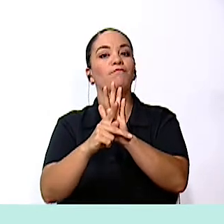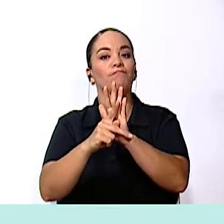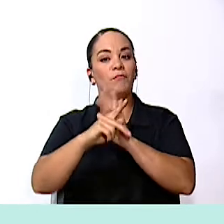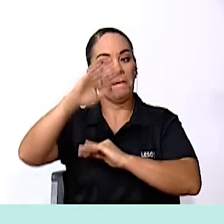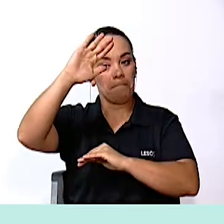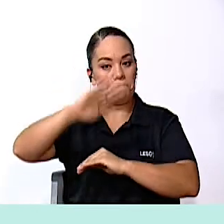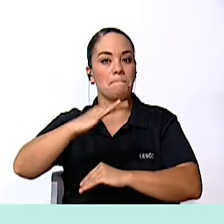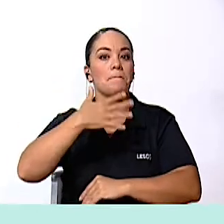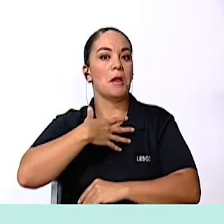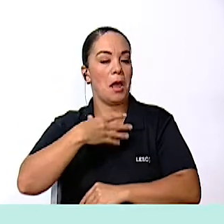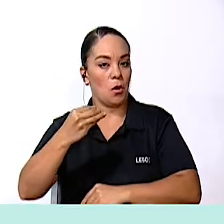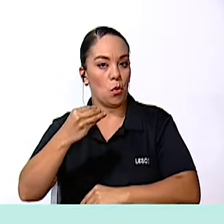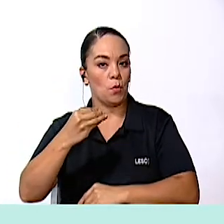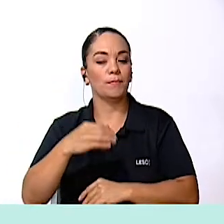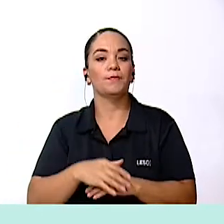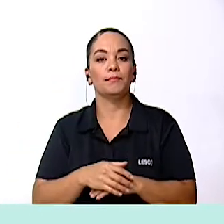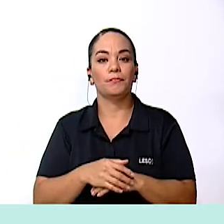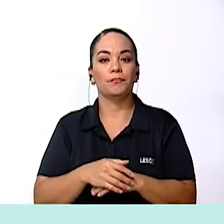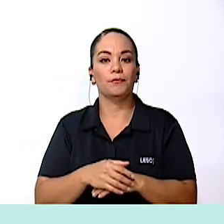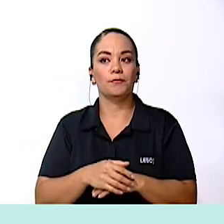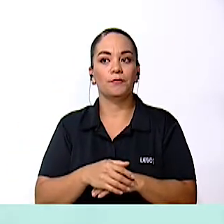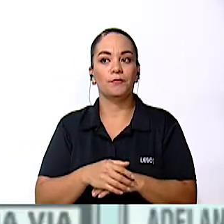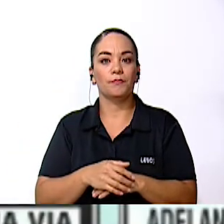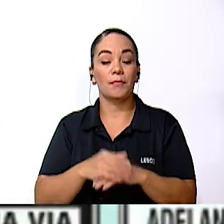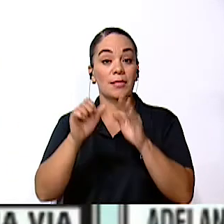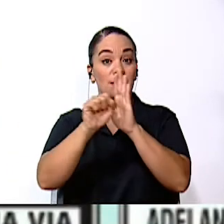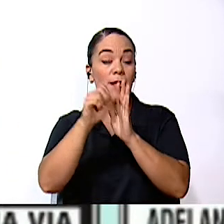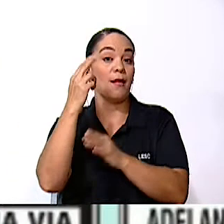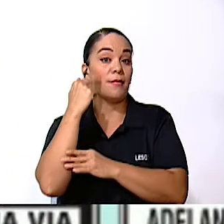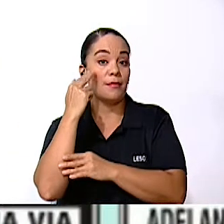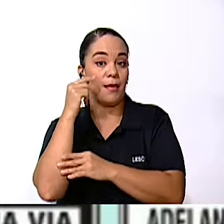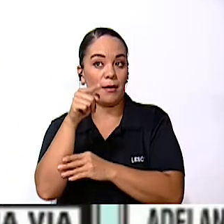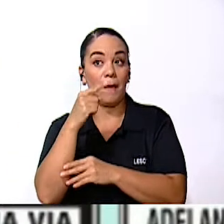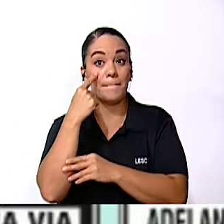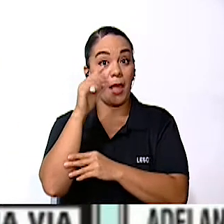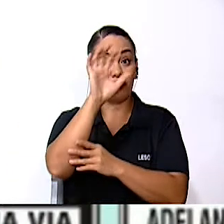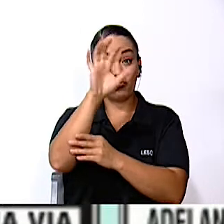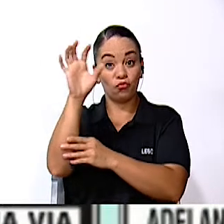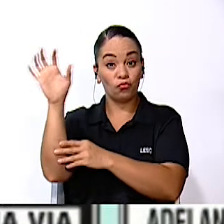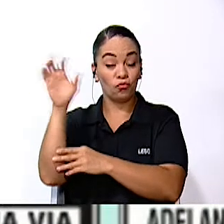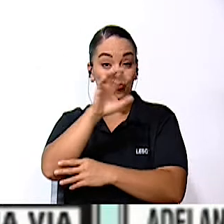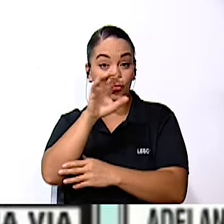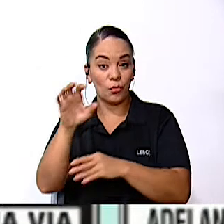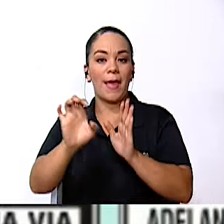Borde De las señales negro Y vamos a ver algunos ejemplos